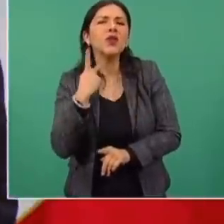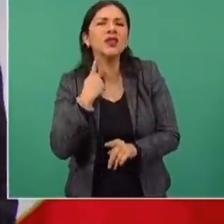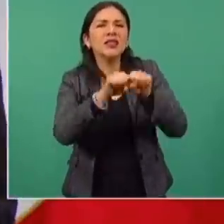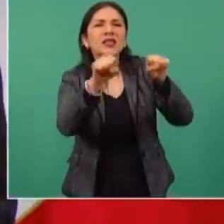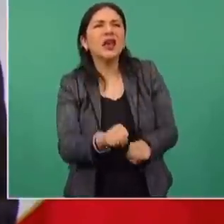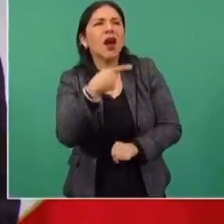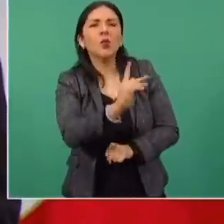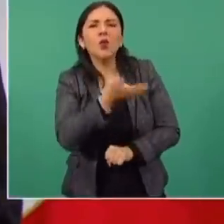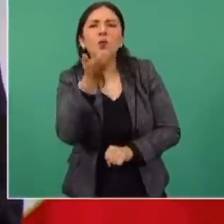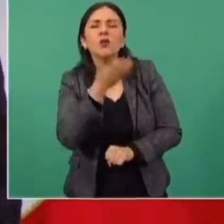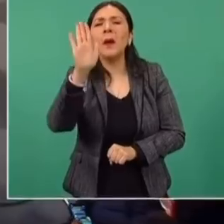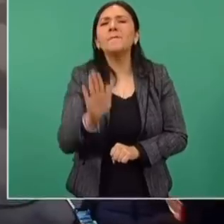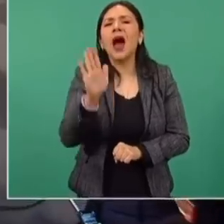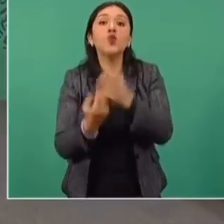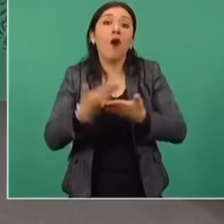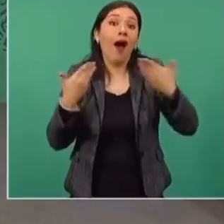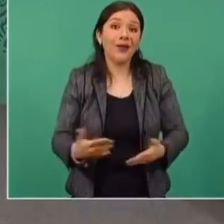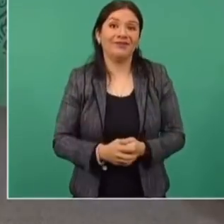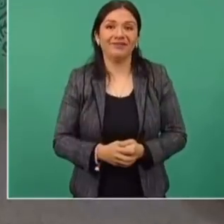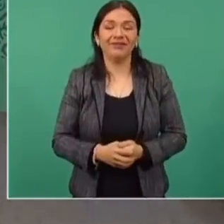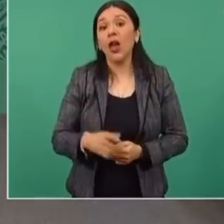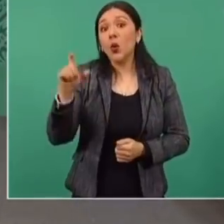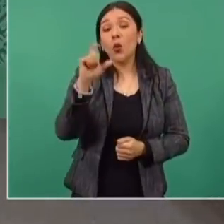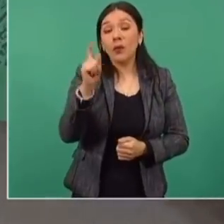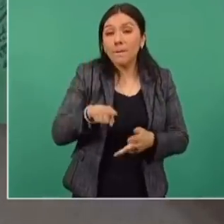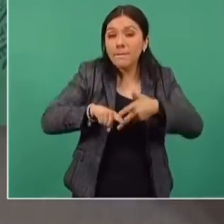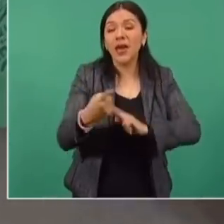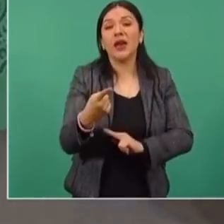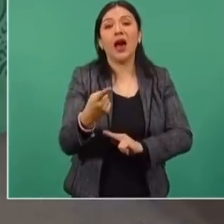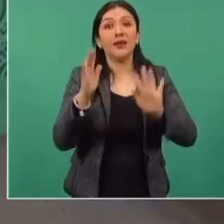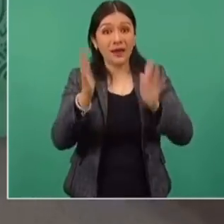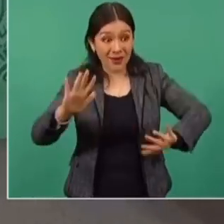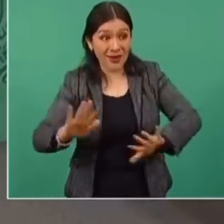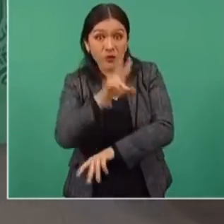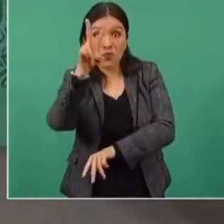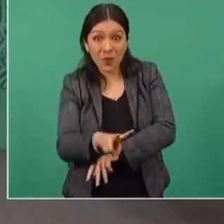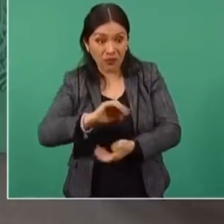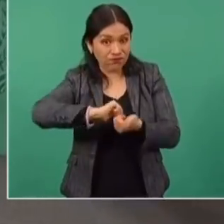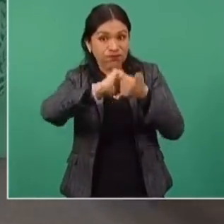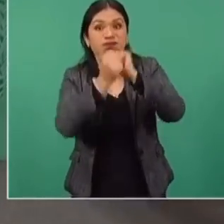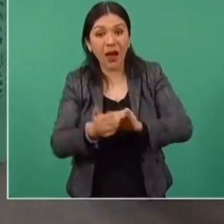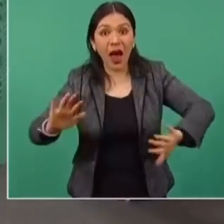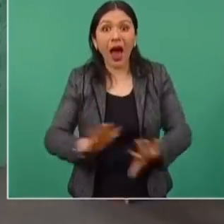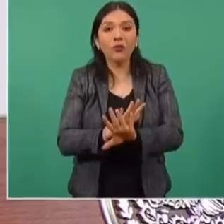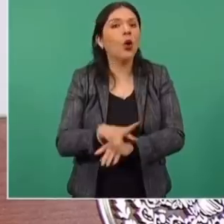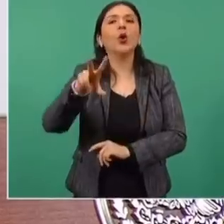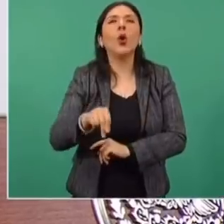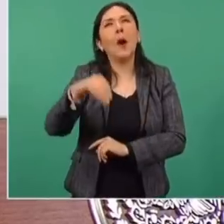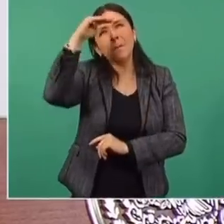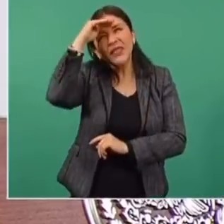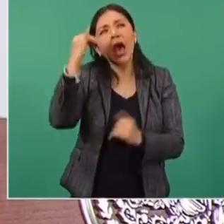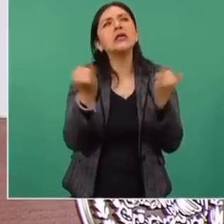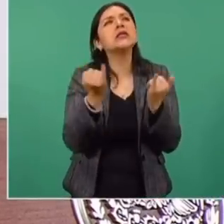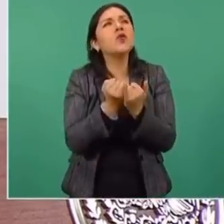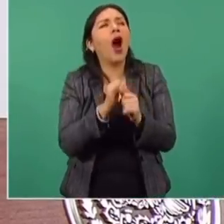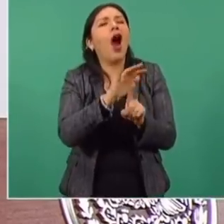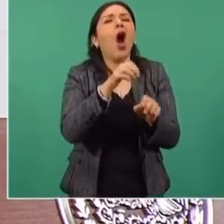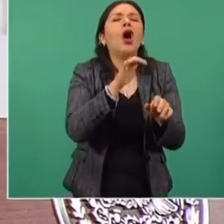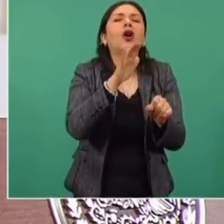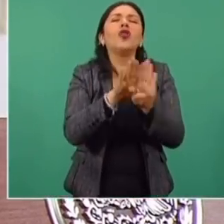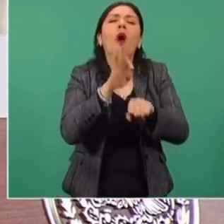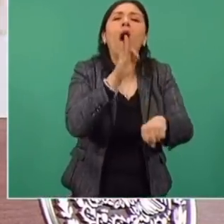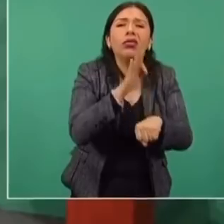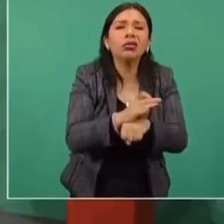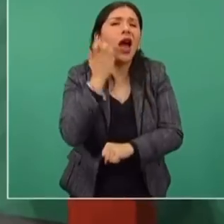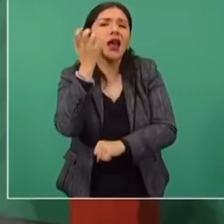caracterizado por la simulación, a partir de que se lleva a cabo un cambio verdadero, que ya no es el gatopardismo que se